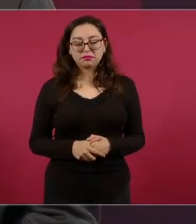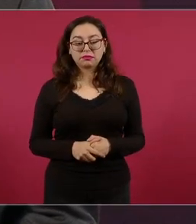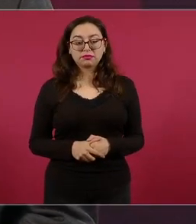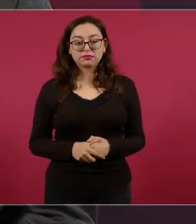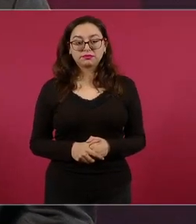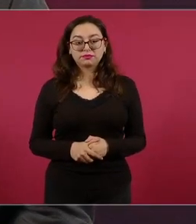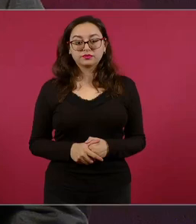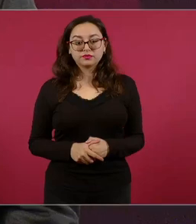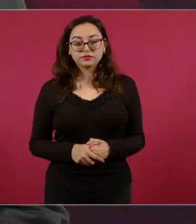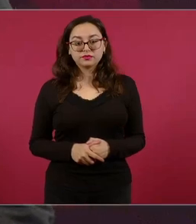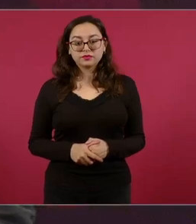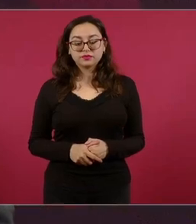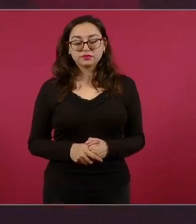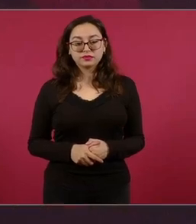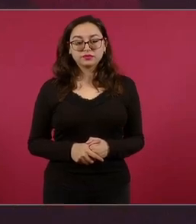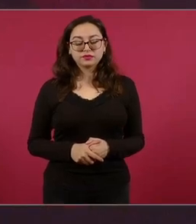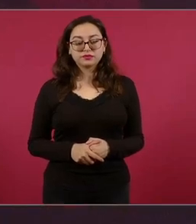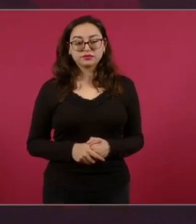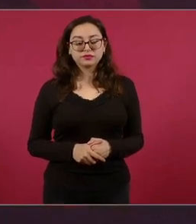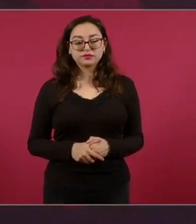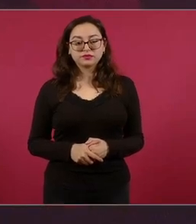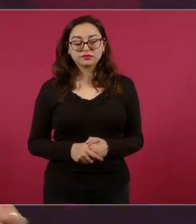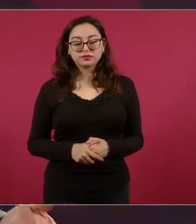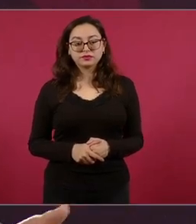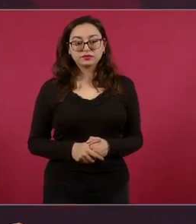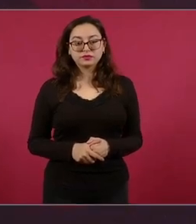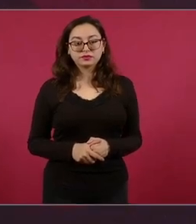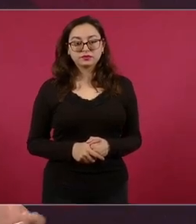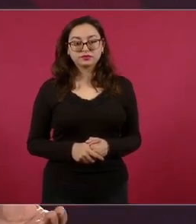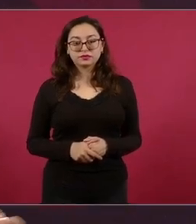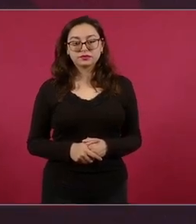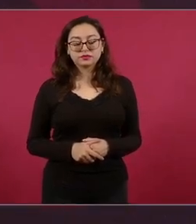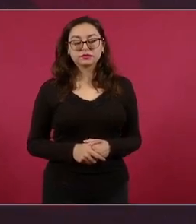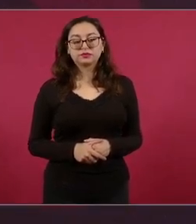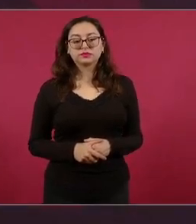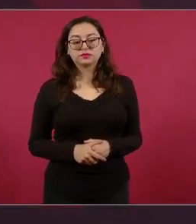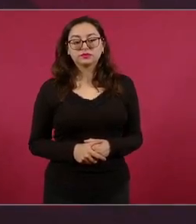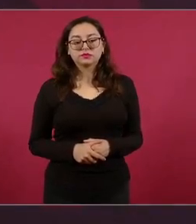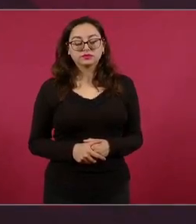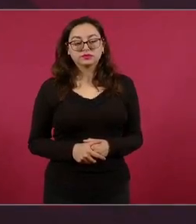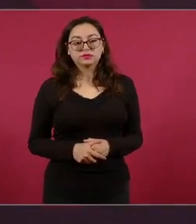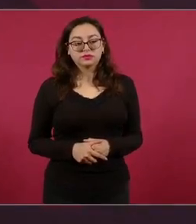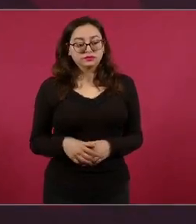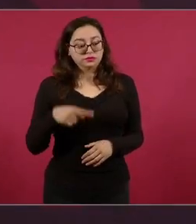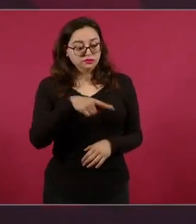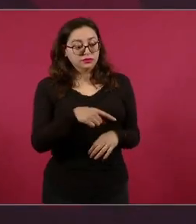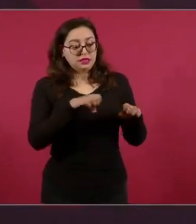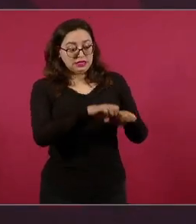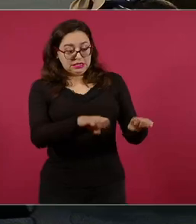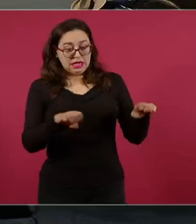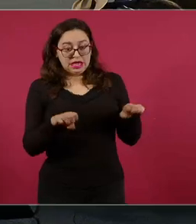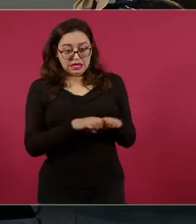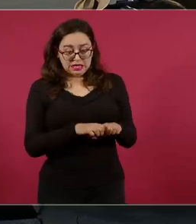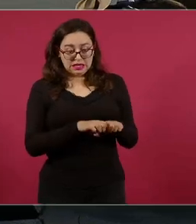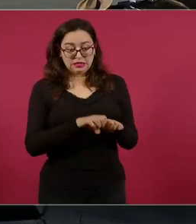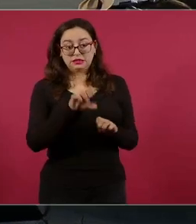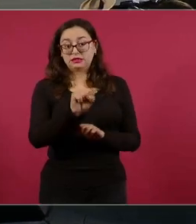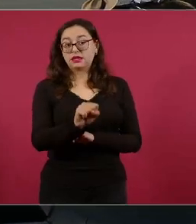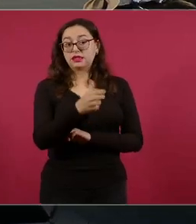presidenta electa está en comunicación constante con el equipo de Hacienda